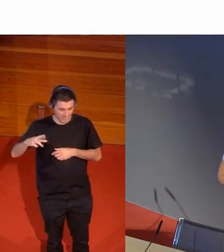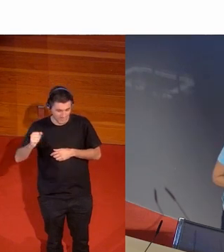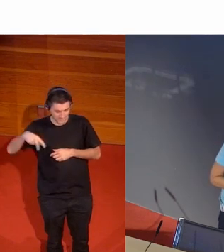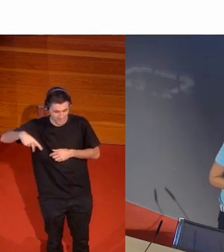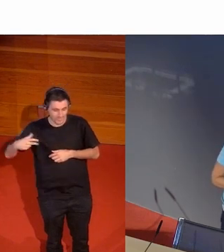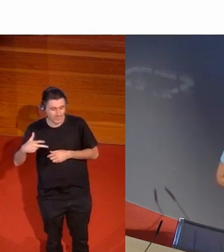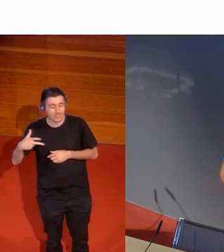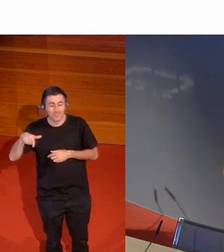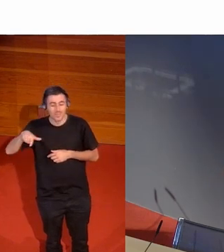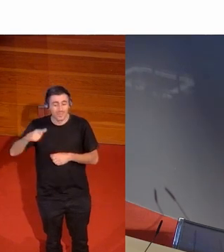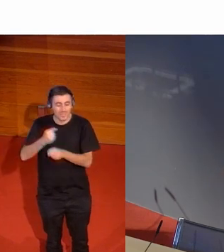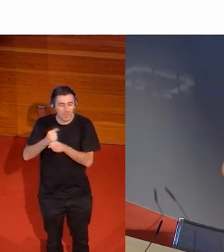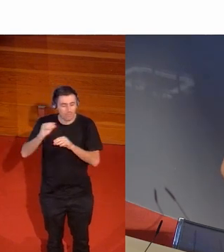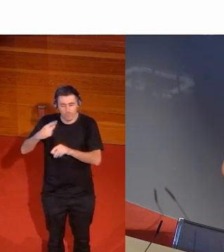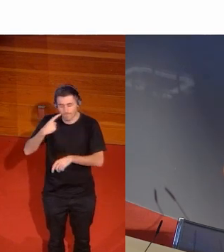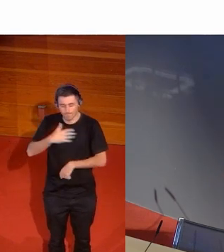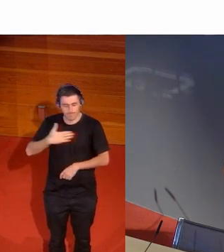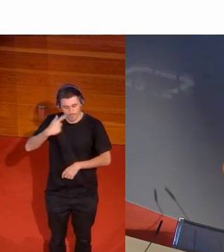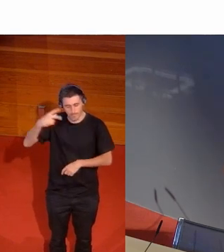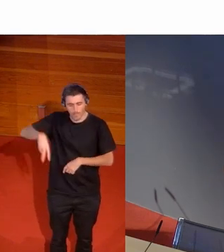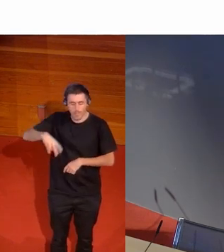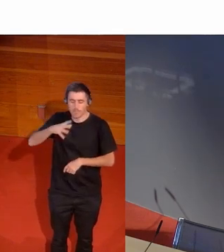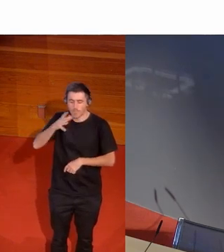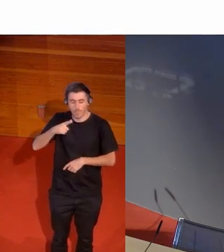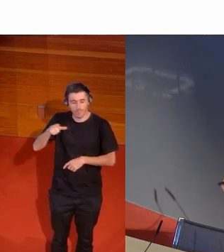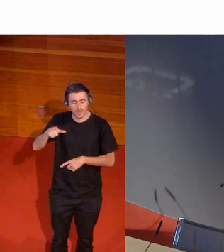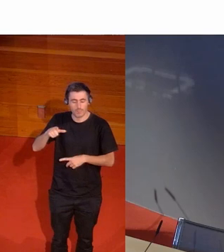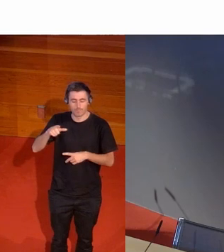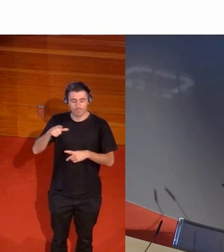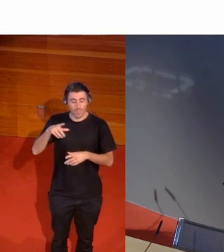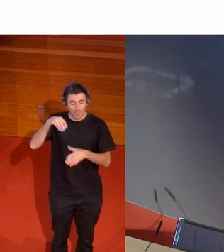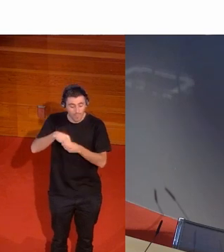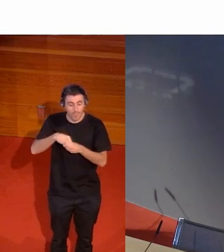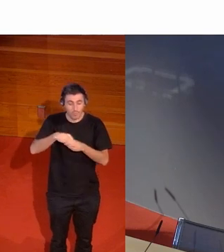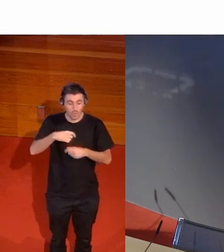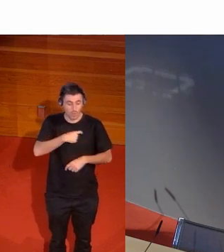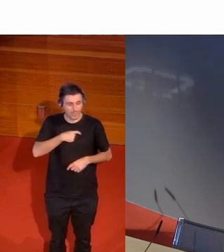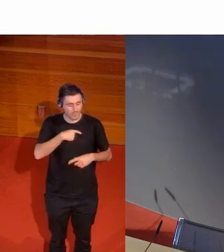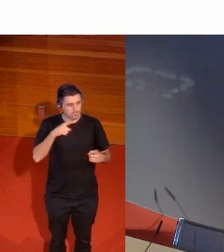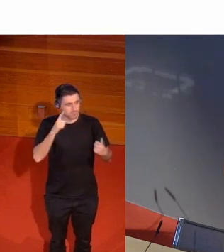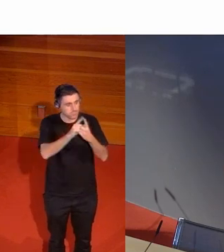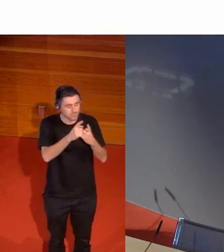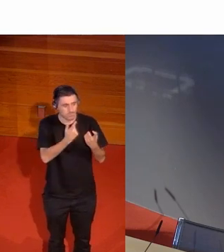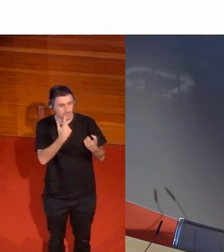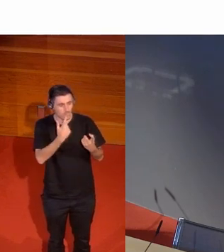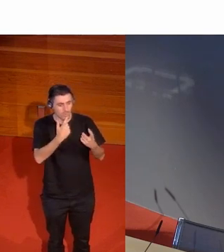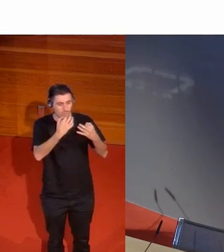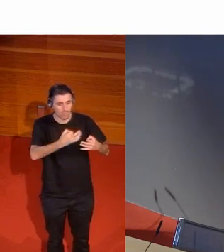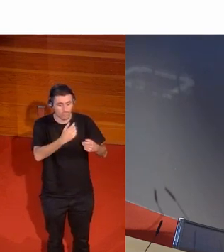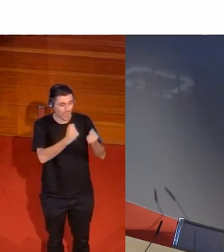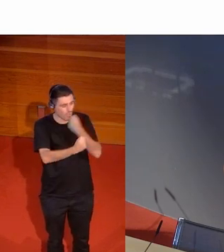mujer en el mundo del deporte pero se encontró un organismo el Comité Olímpico en quiebra prácticamente